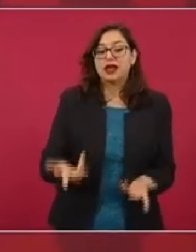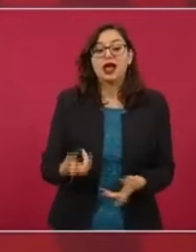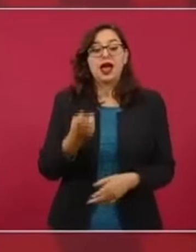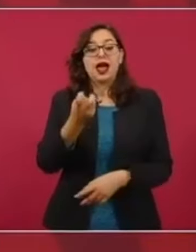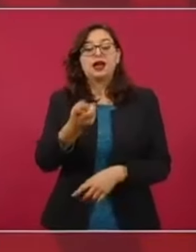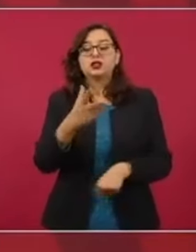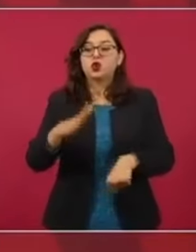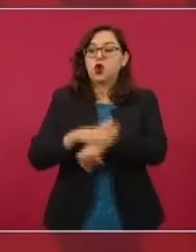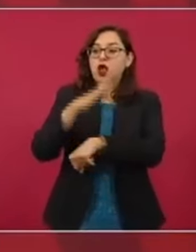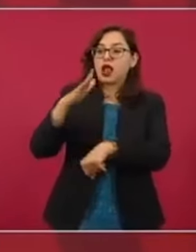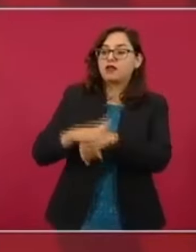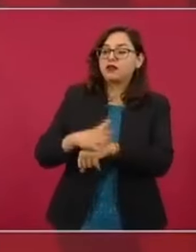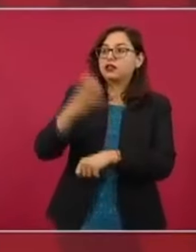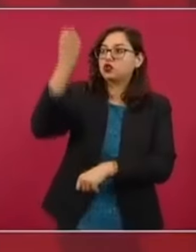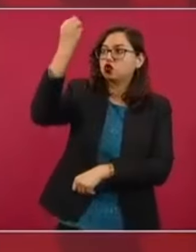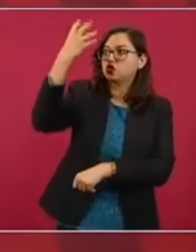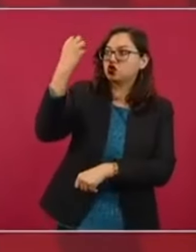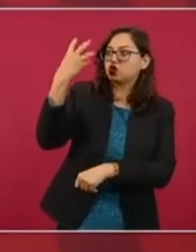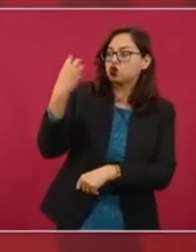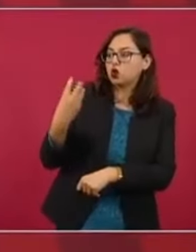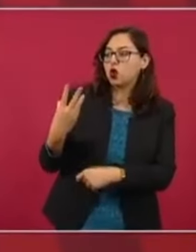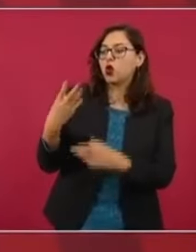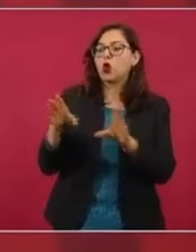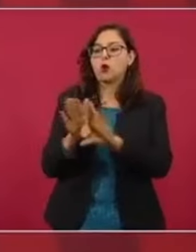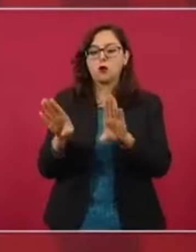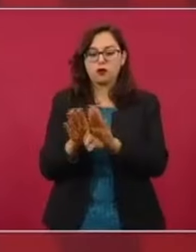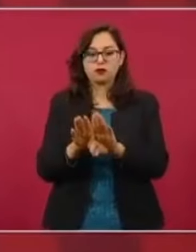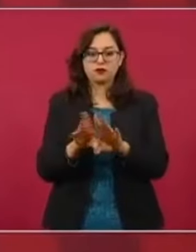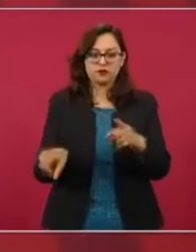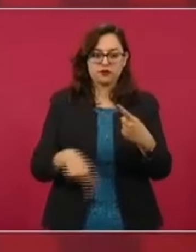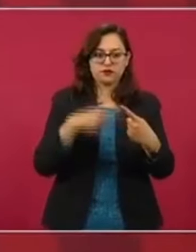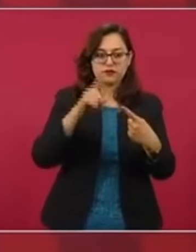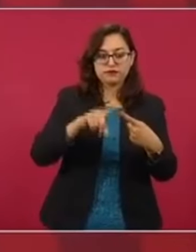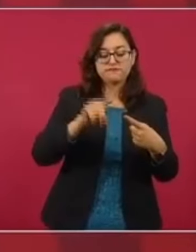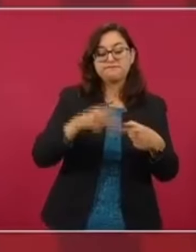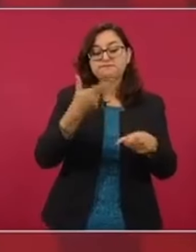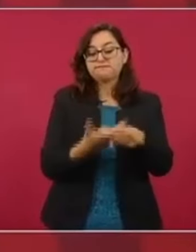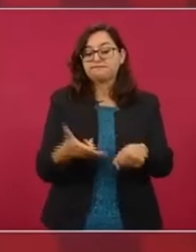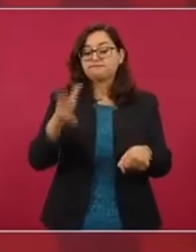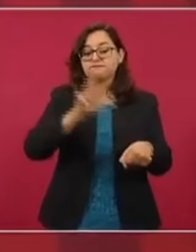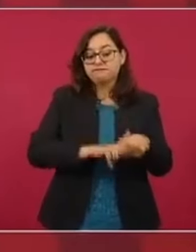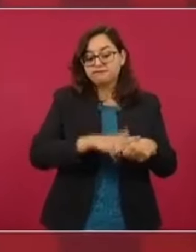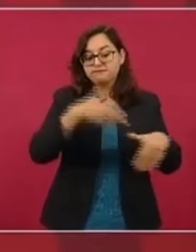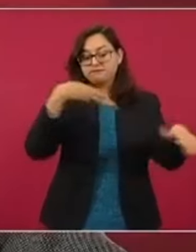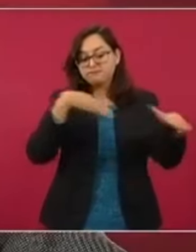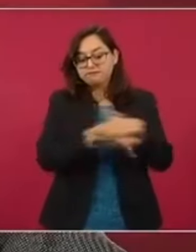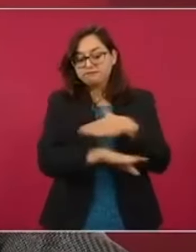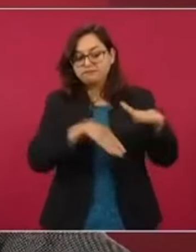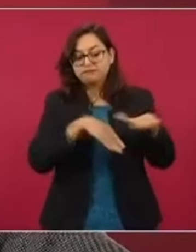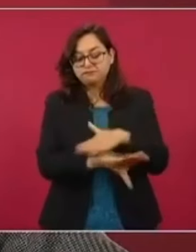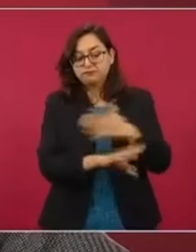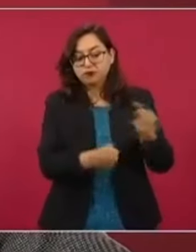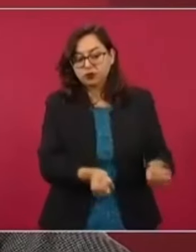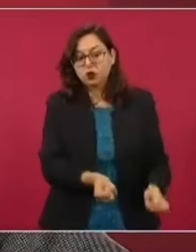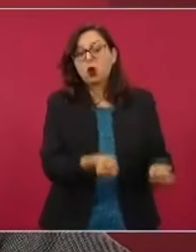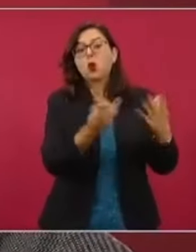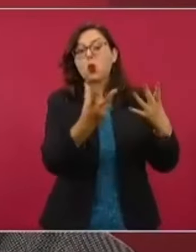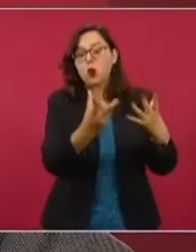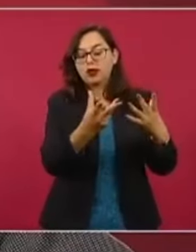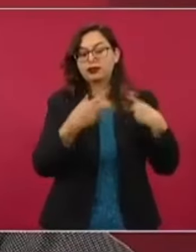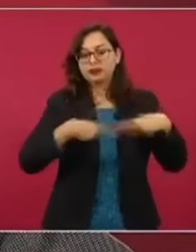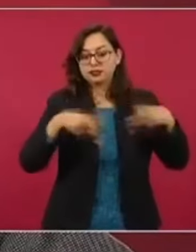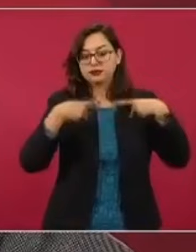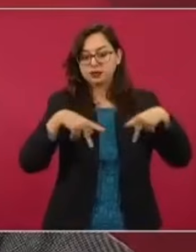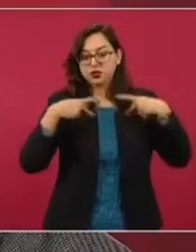tanto los internamientos, en la ocupación de las camas en cada unidad médica, en cada una de las